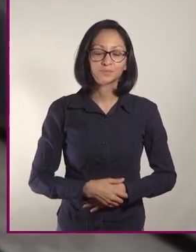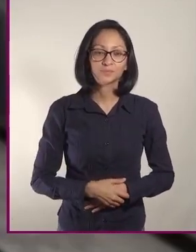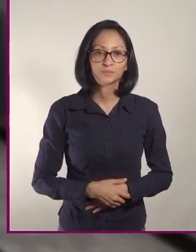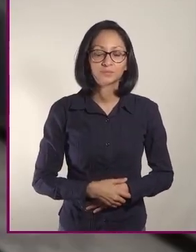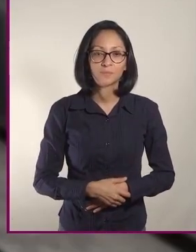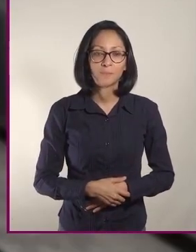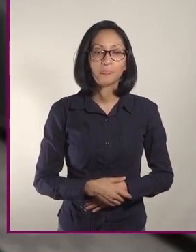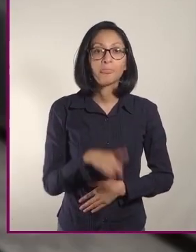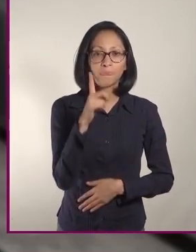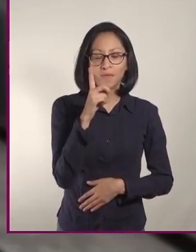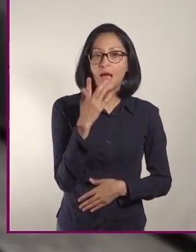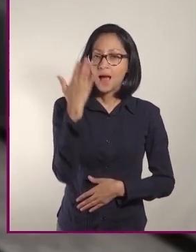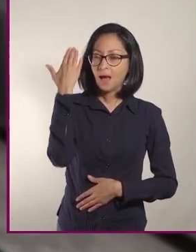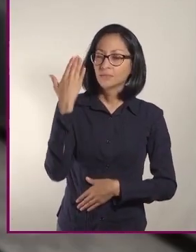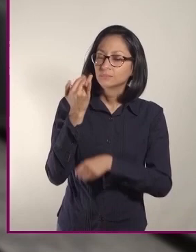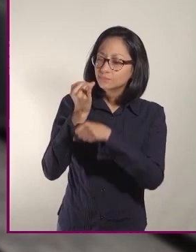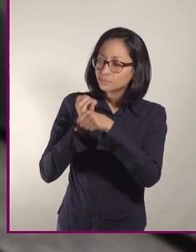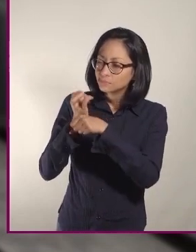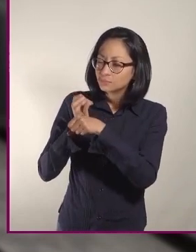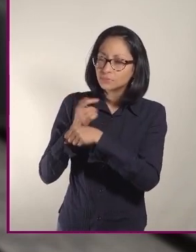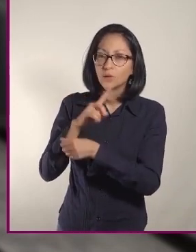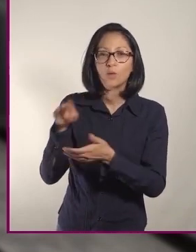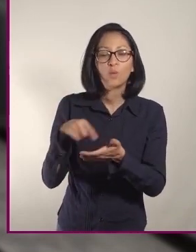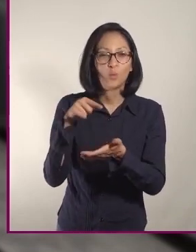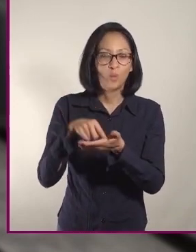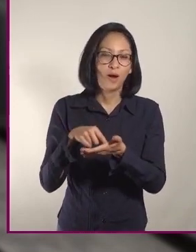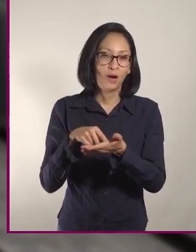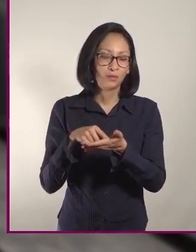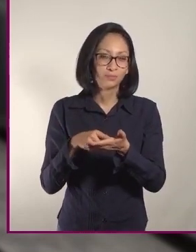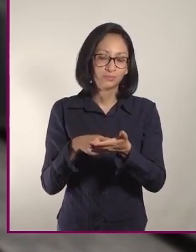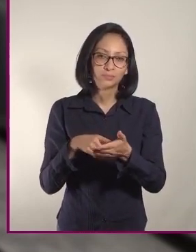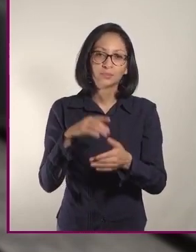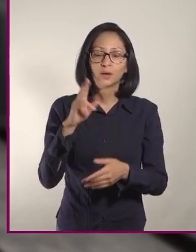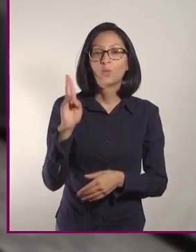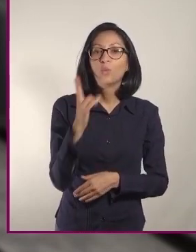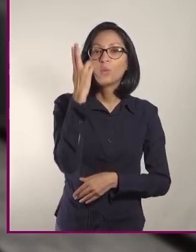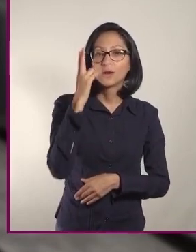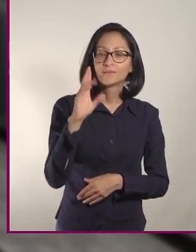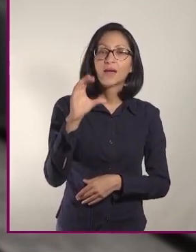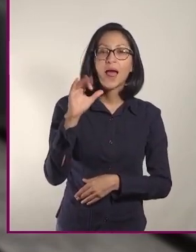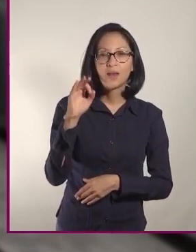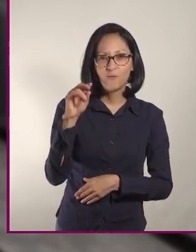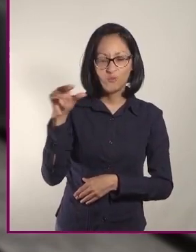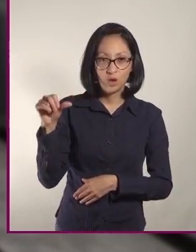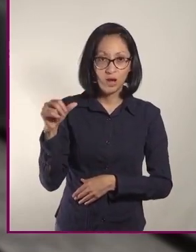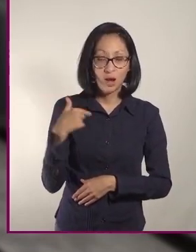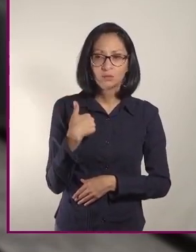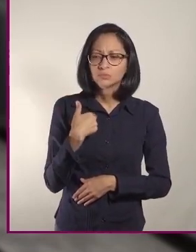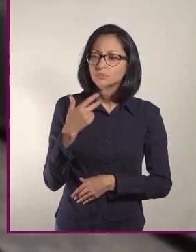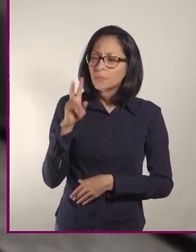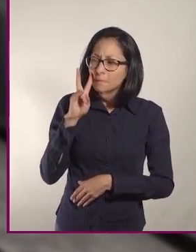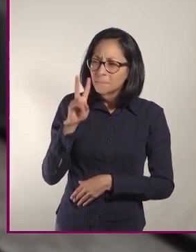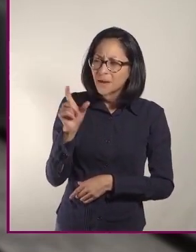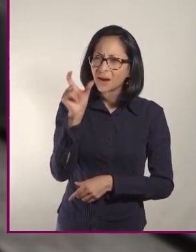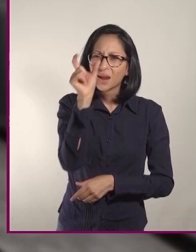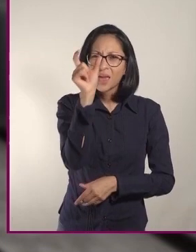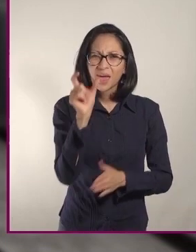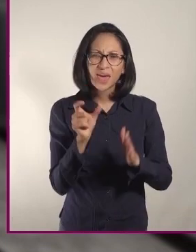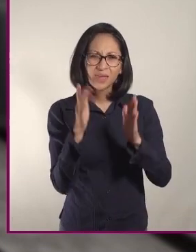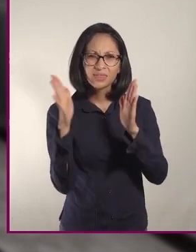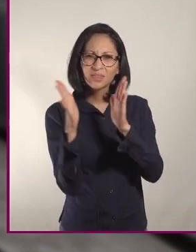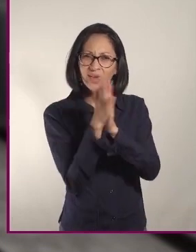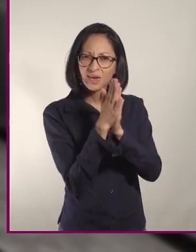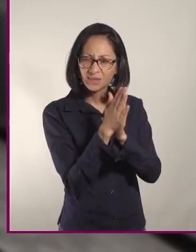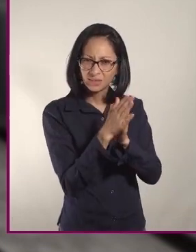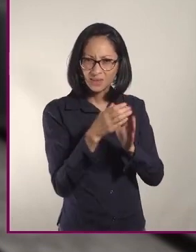Un estudio de la Universidad de California encontró inconsistencias en las etiquetas del 80% de los